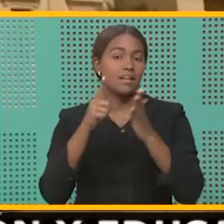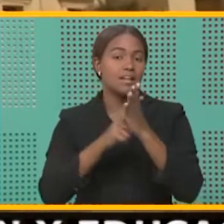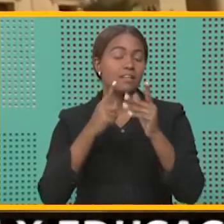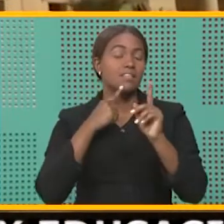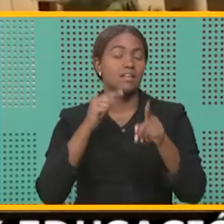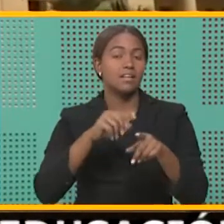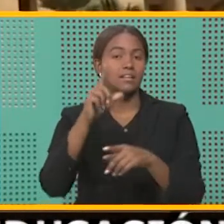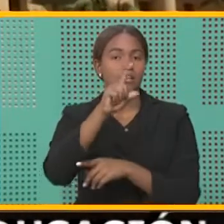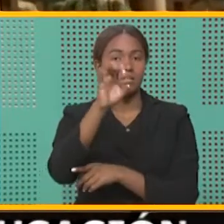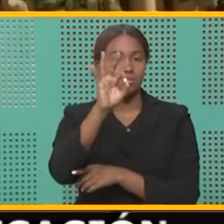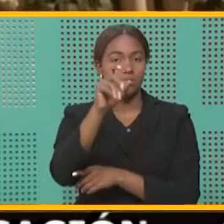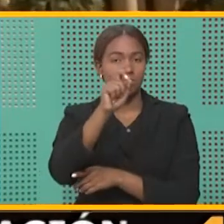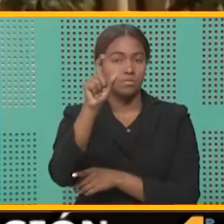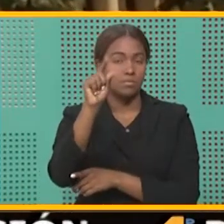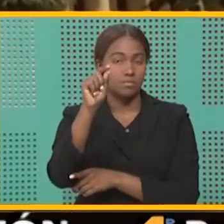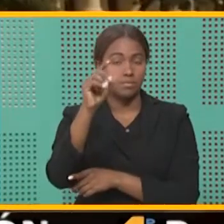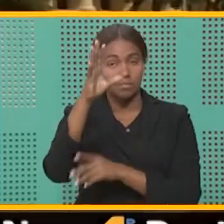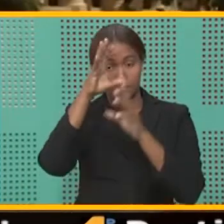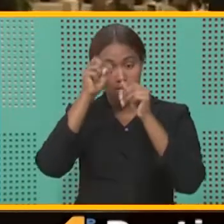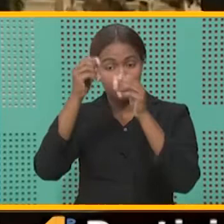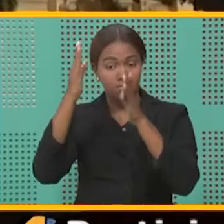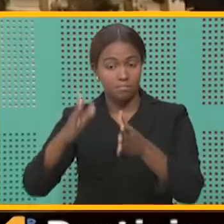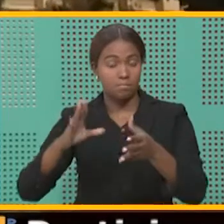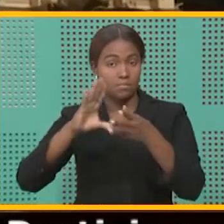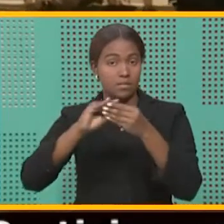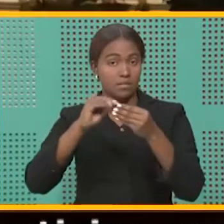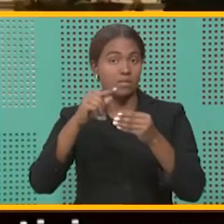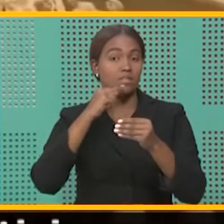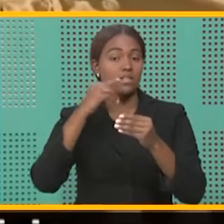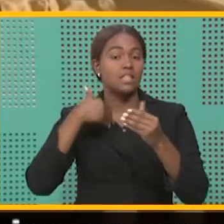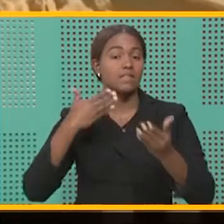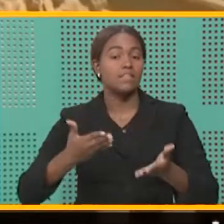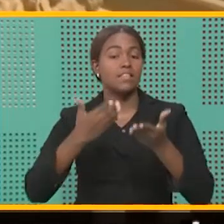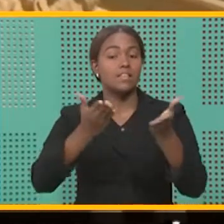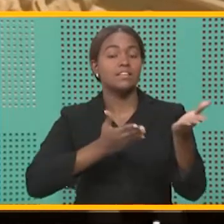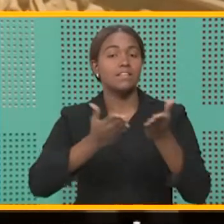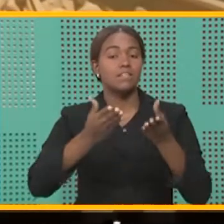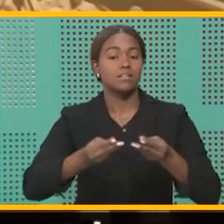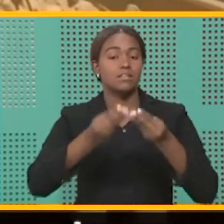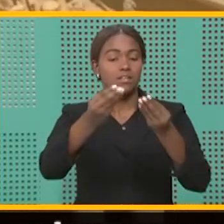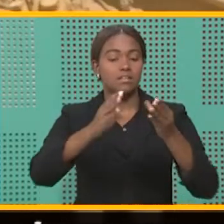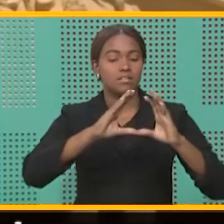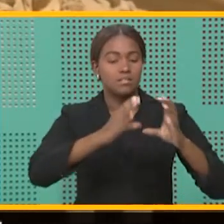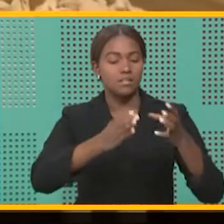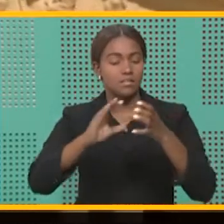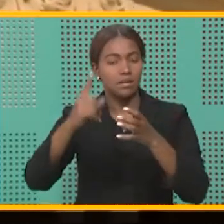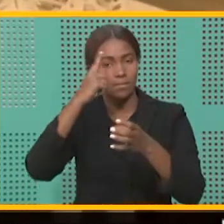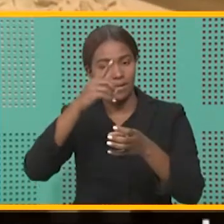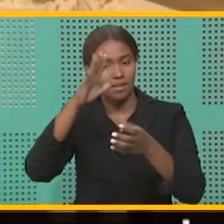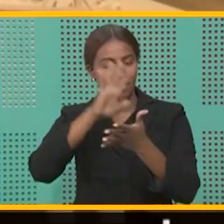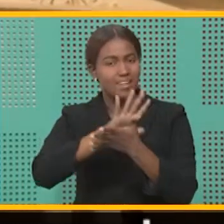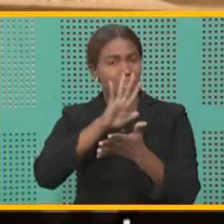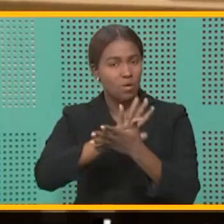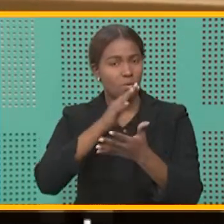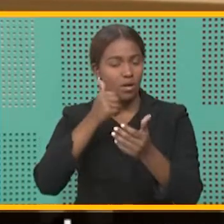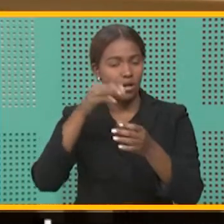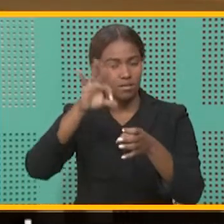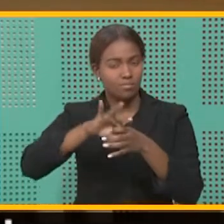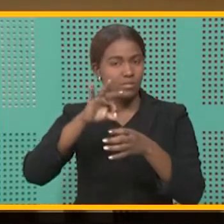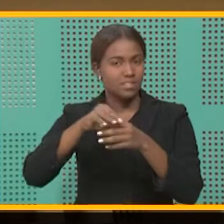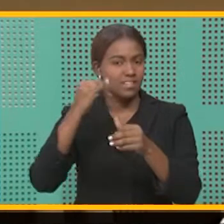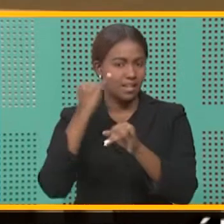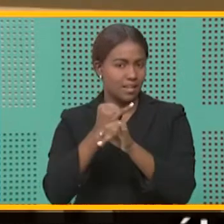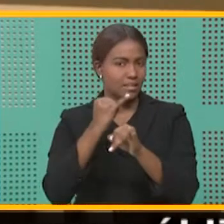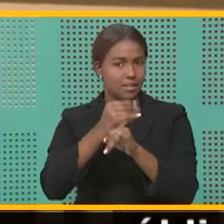-20, el primer mandatario estableció que se deben poner al servicio de la Junta Central Electoral los planteles escolares y las instituciones